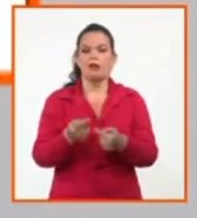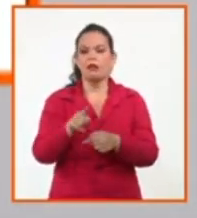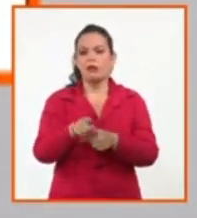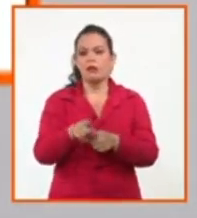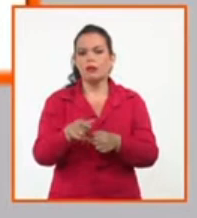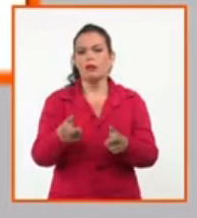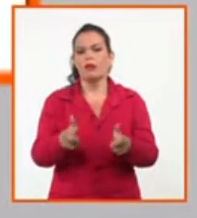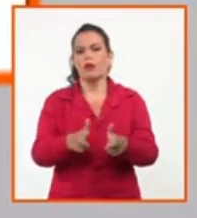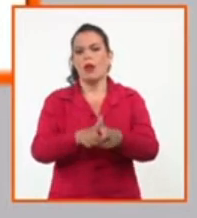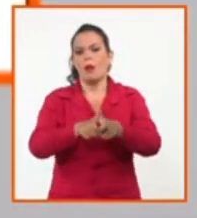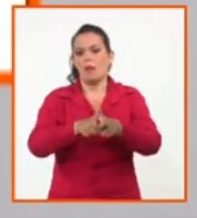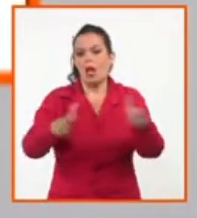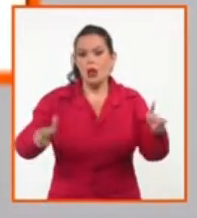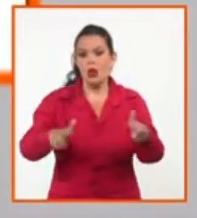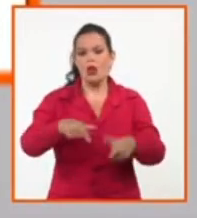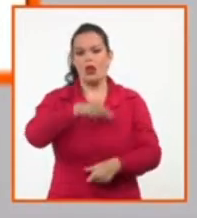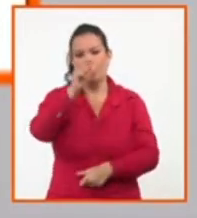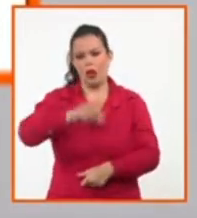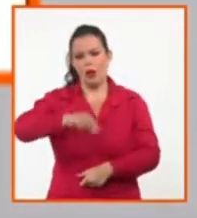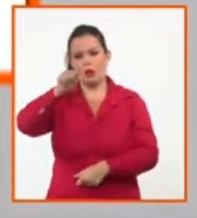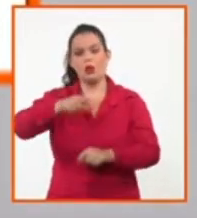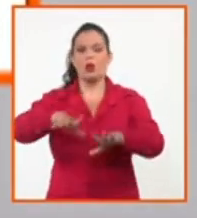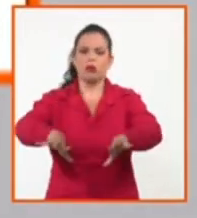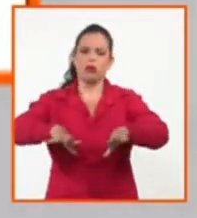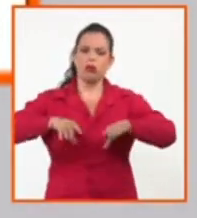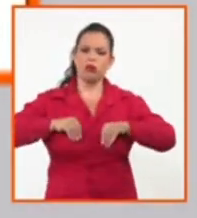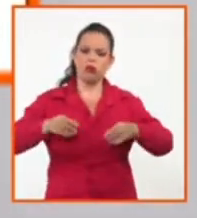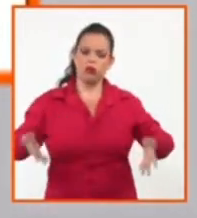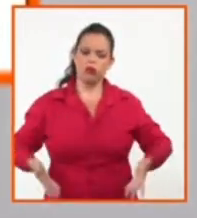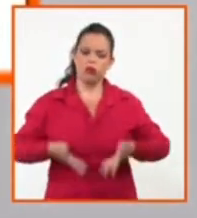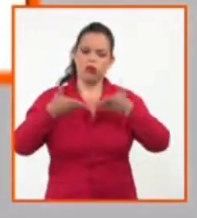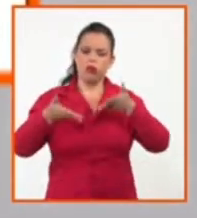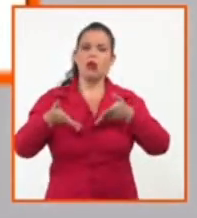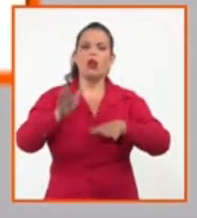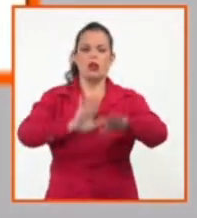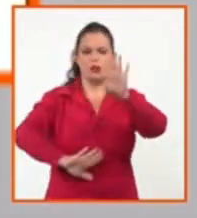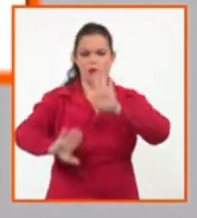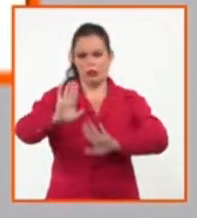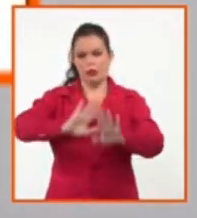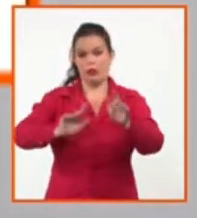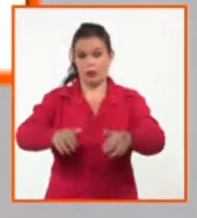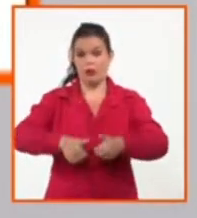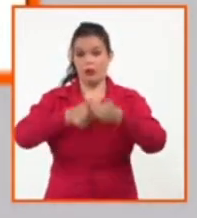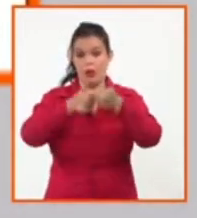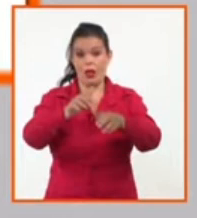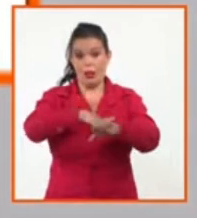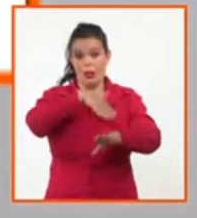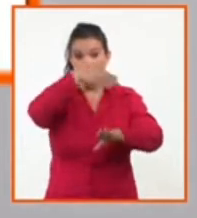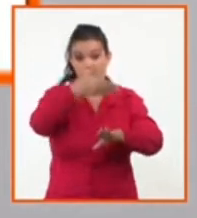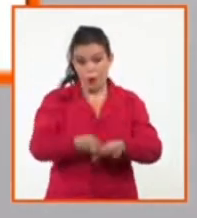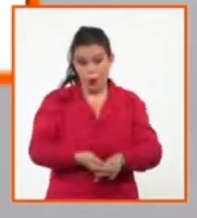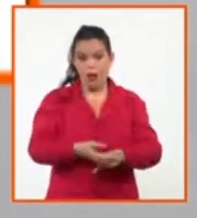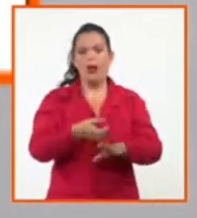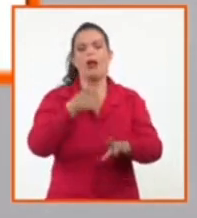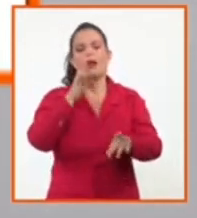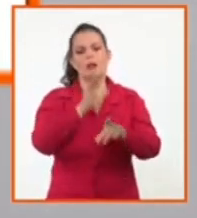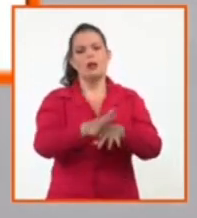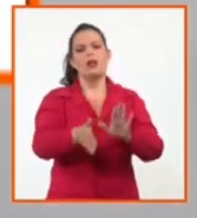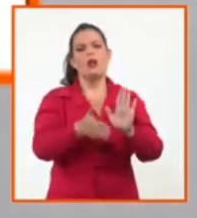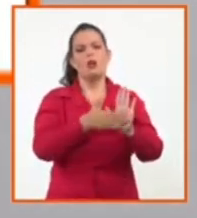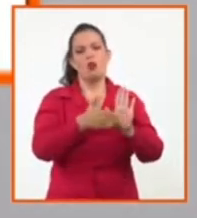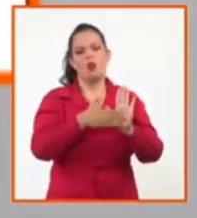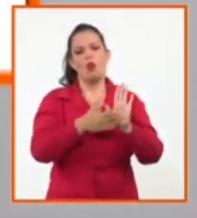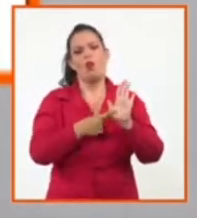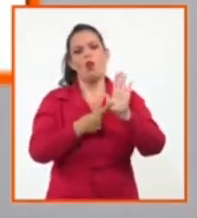pasaron a responder más. Y ese fue, y ahí comenzó a armarse el concepto de la necesidad de una dosis de